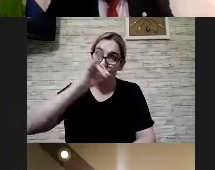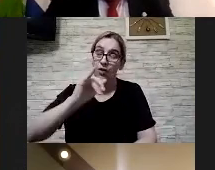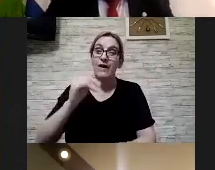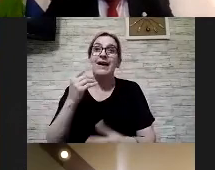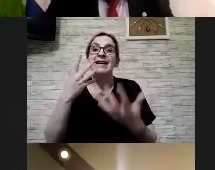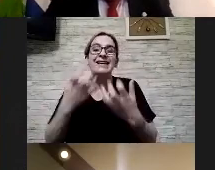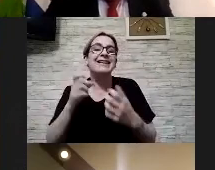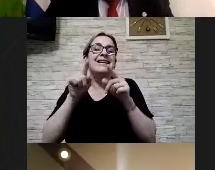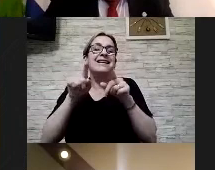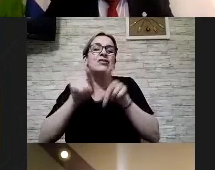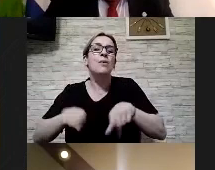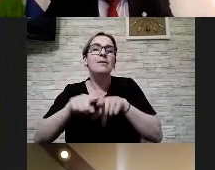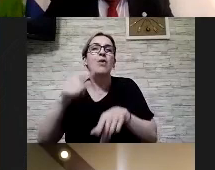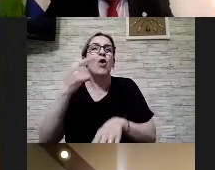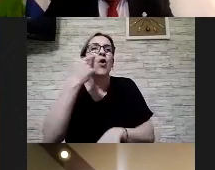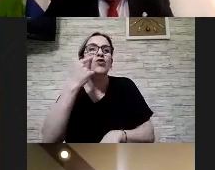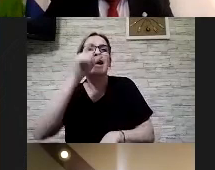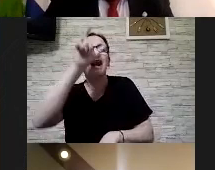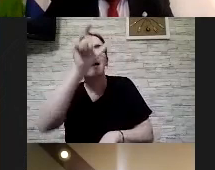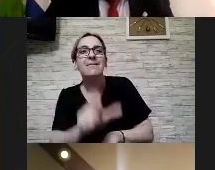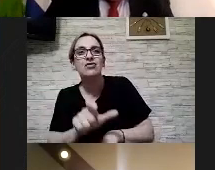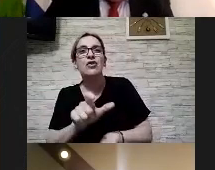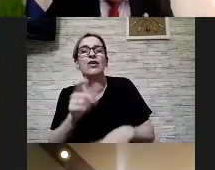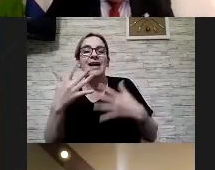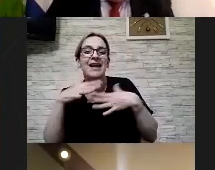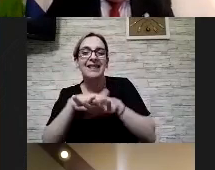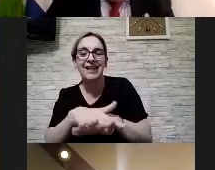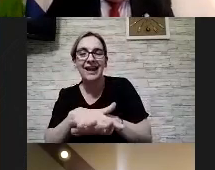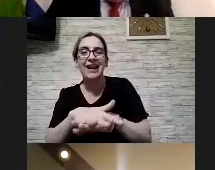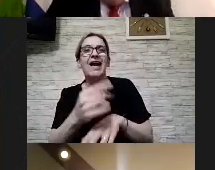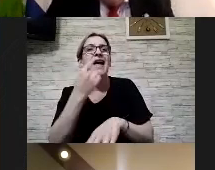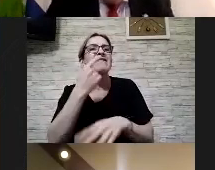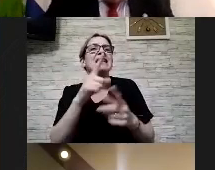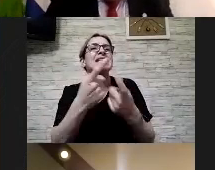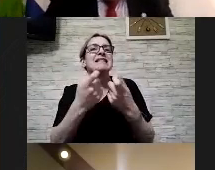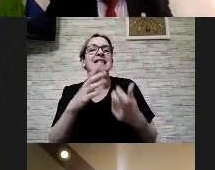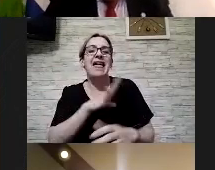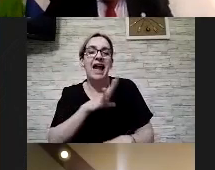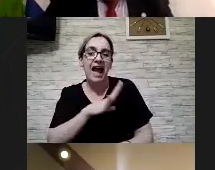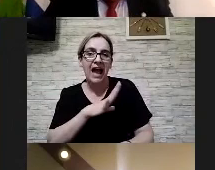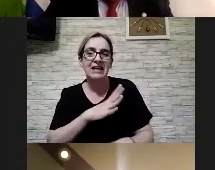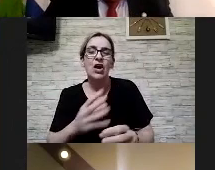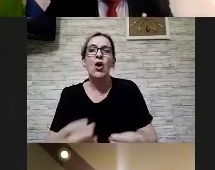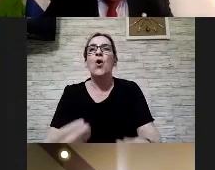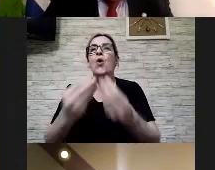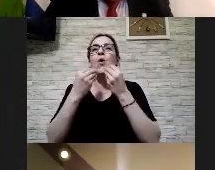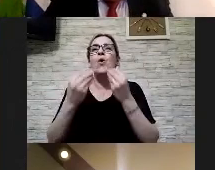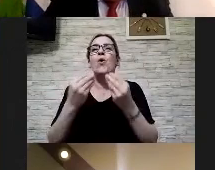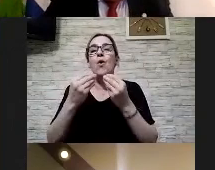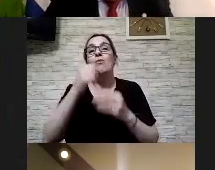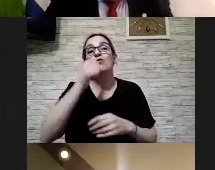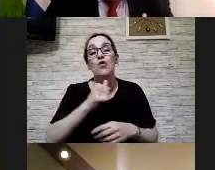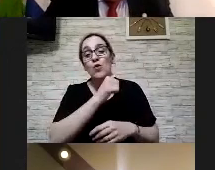conocer a las personas que forman parte ver qué necesidades hay ver cómo poder resolverlo a través de